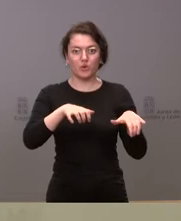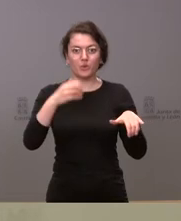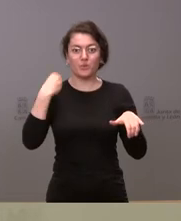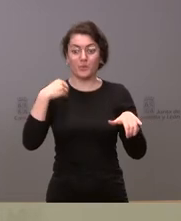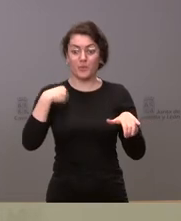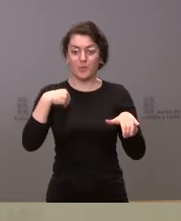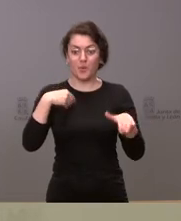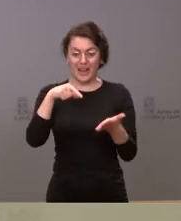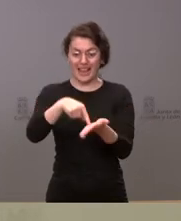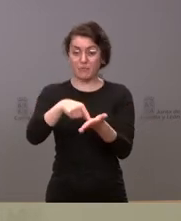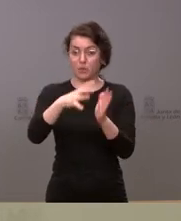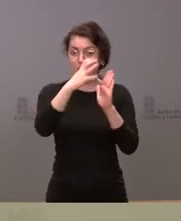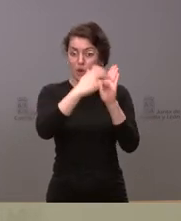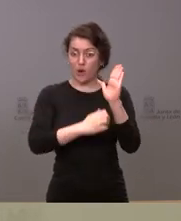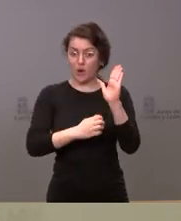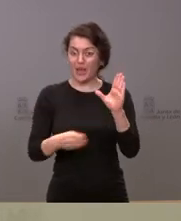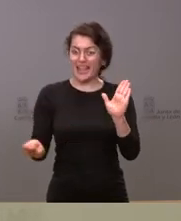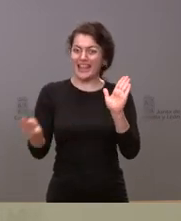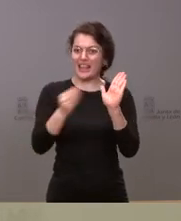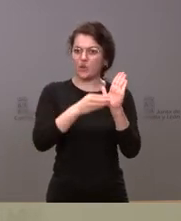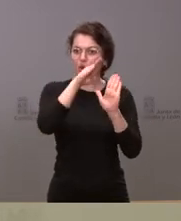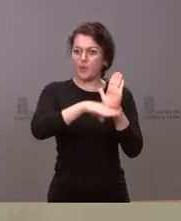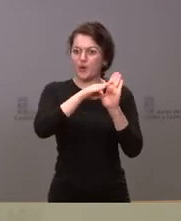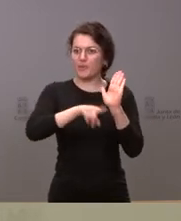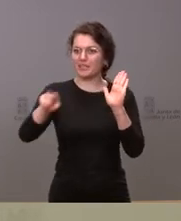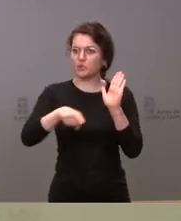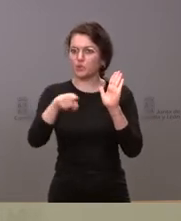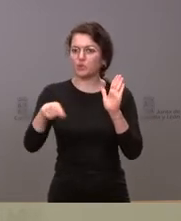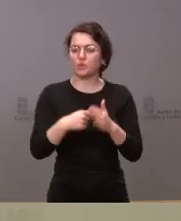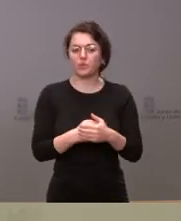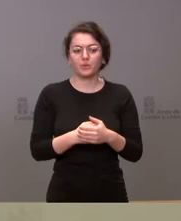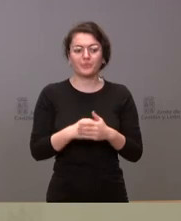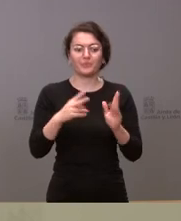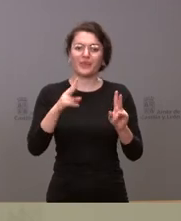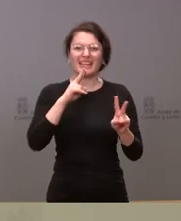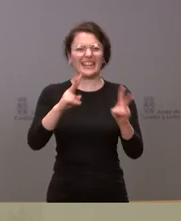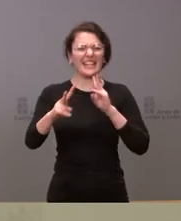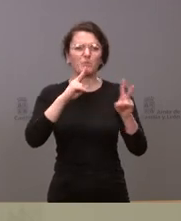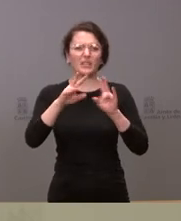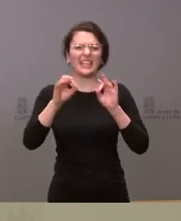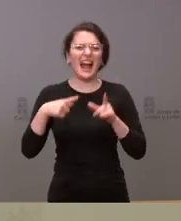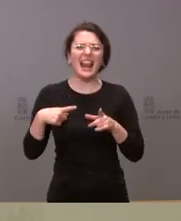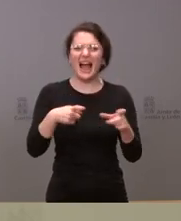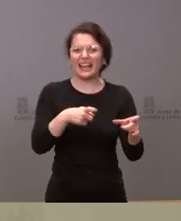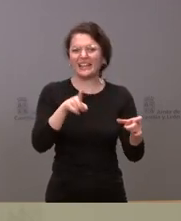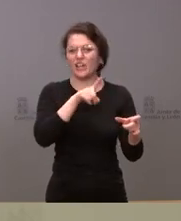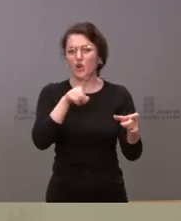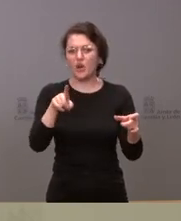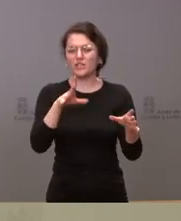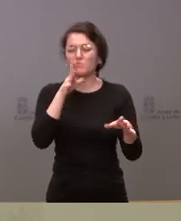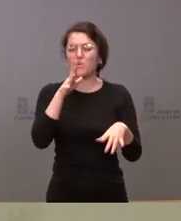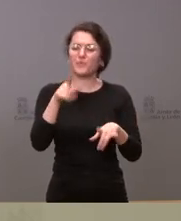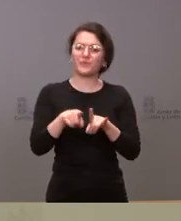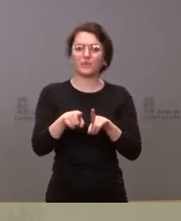impuestos como piden al gobierno de España? Bueno no es tanto de respuesta a la guerra porque sería como les he dicho un error